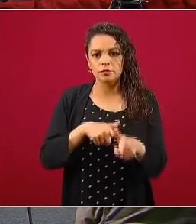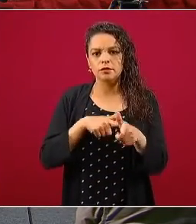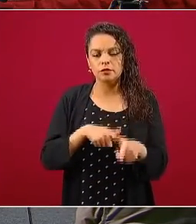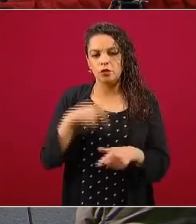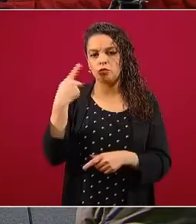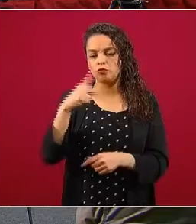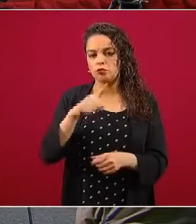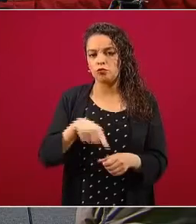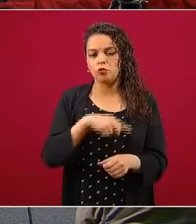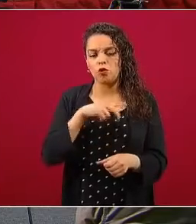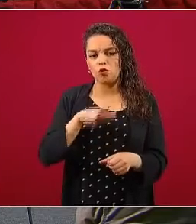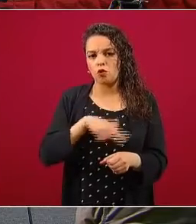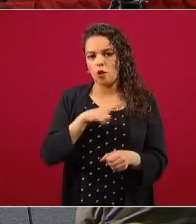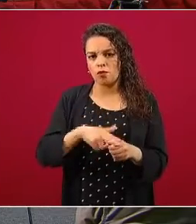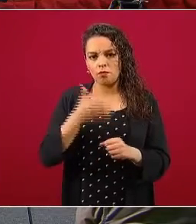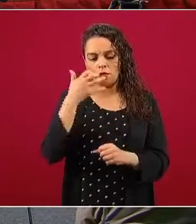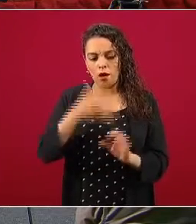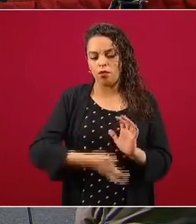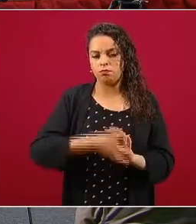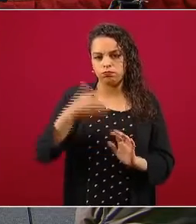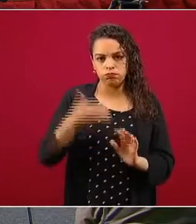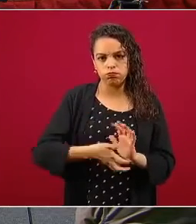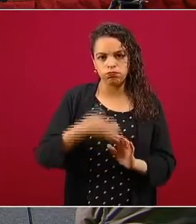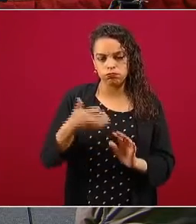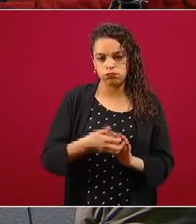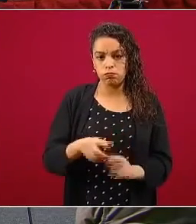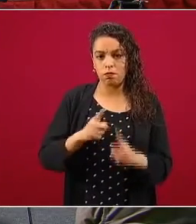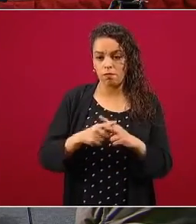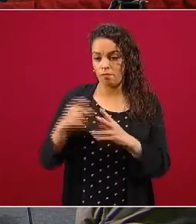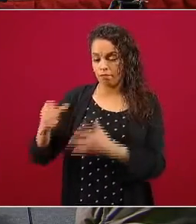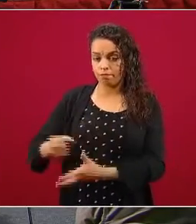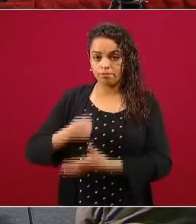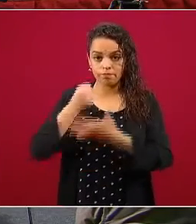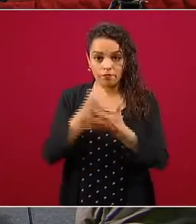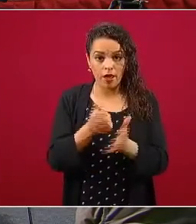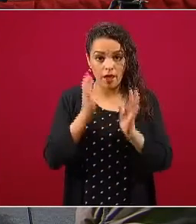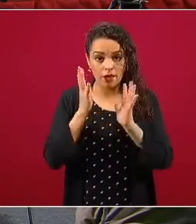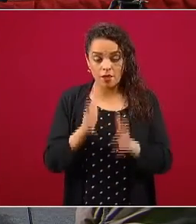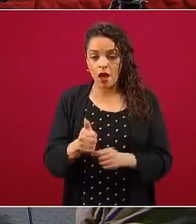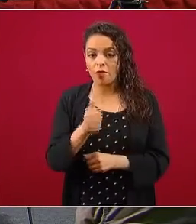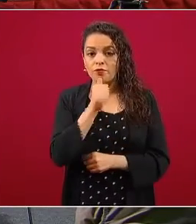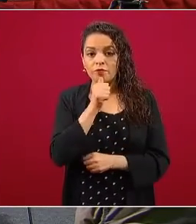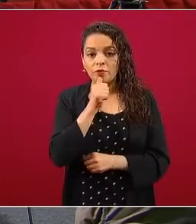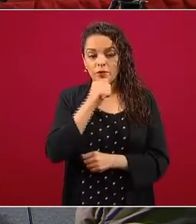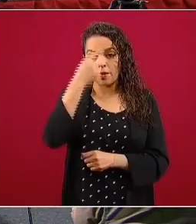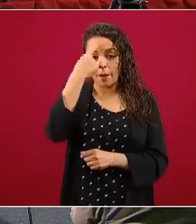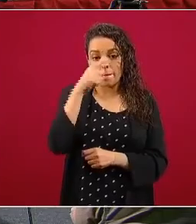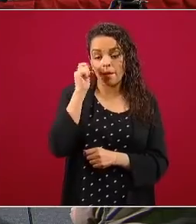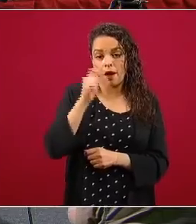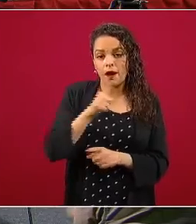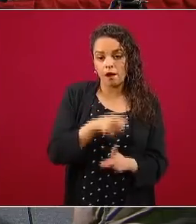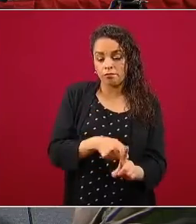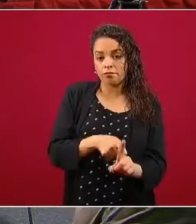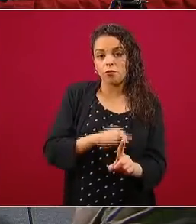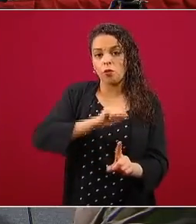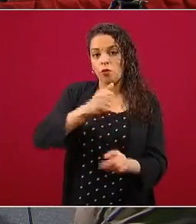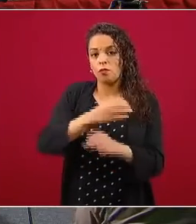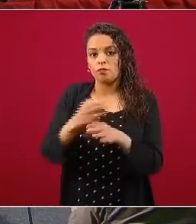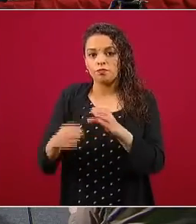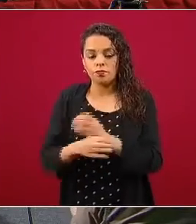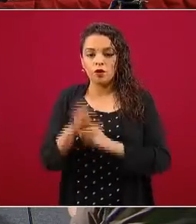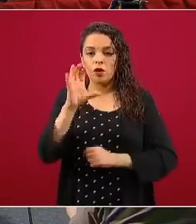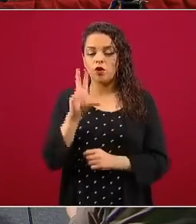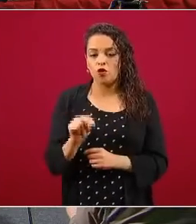convencionales, no tiene programa ni presupuesto autorizado para realizar actividades en objetivos no convencionales.